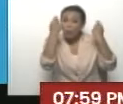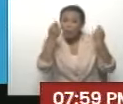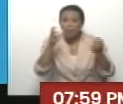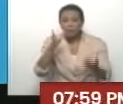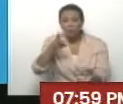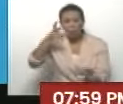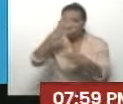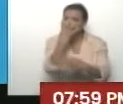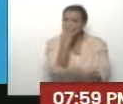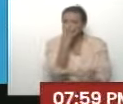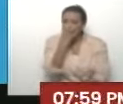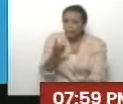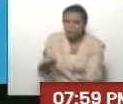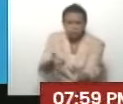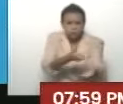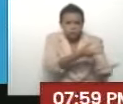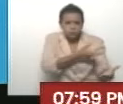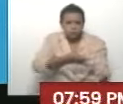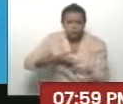fumigación y control del dengue?